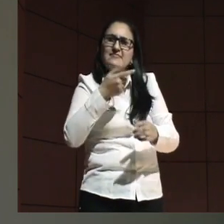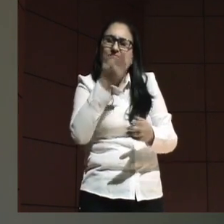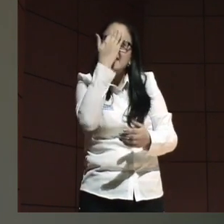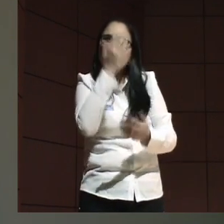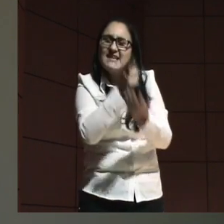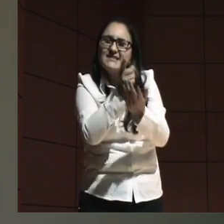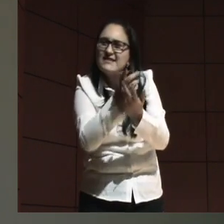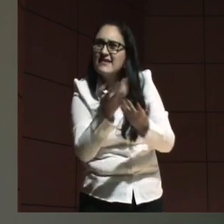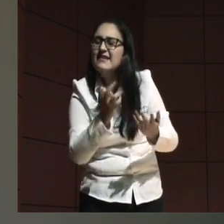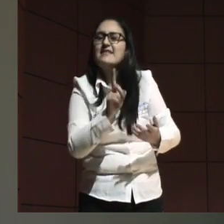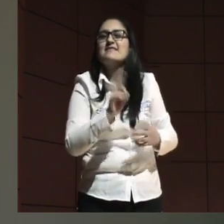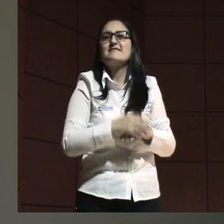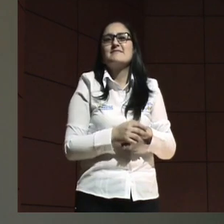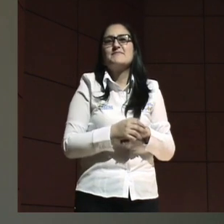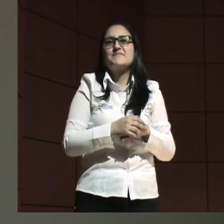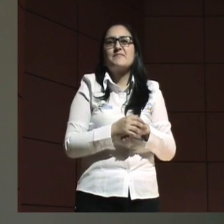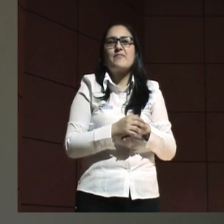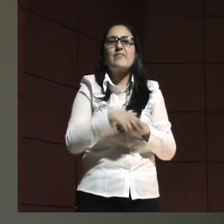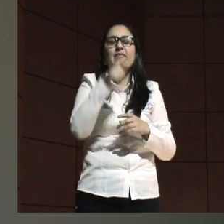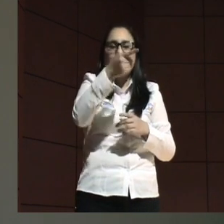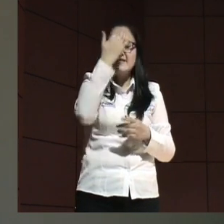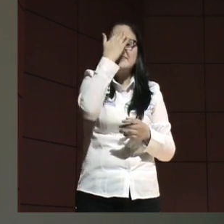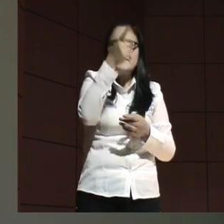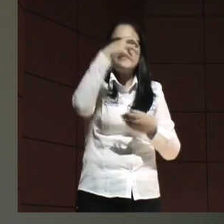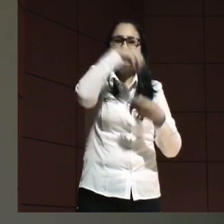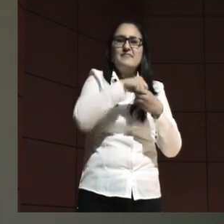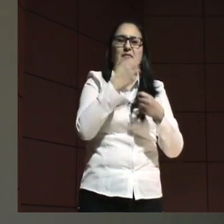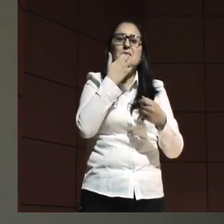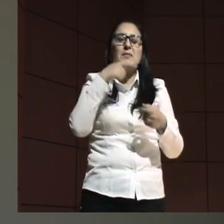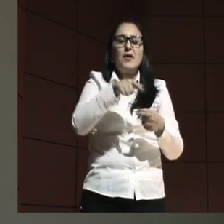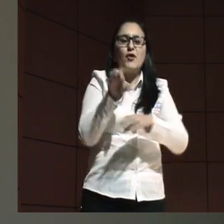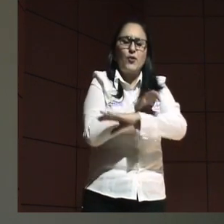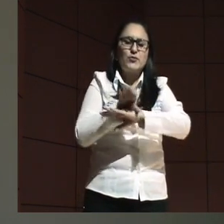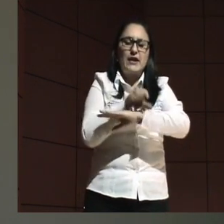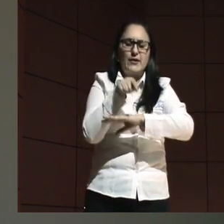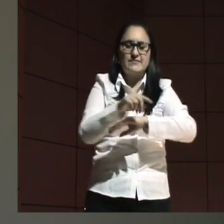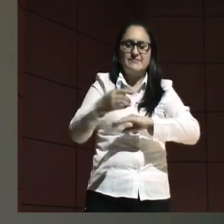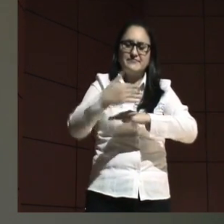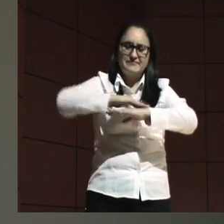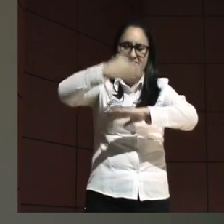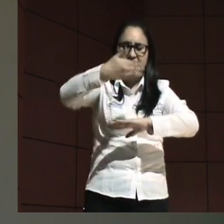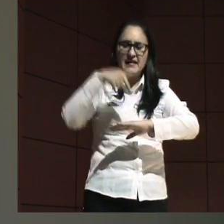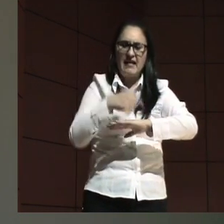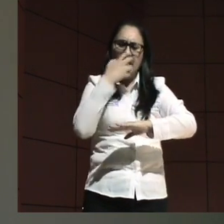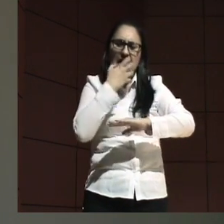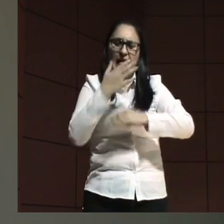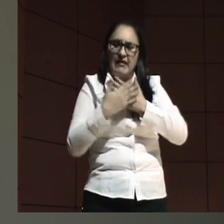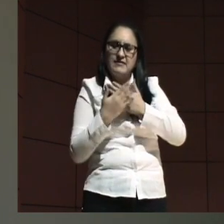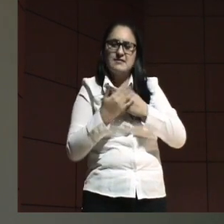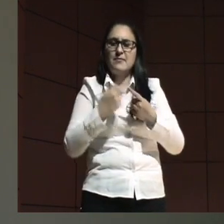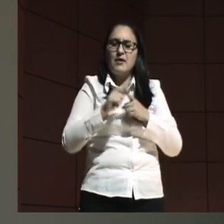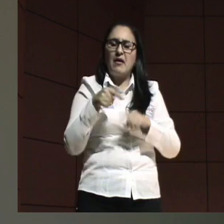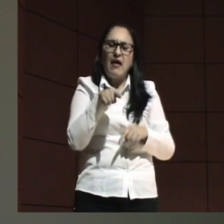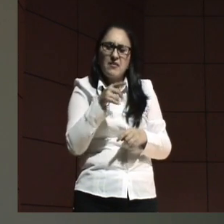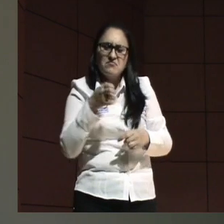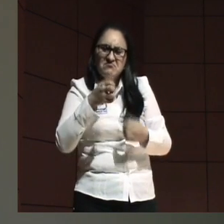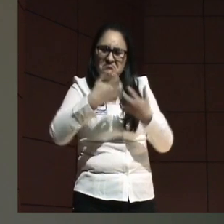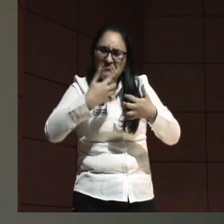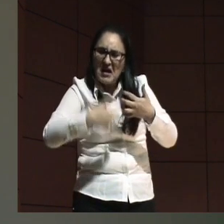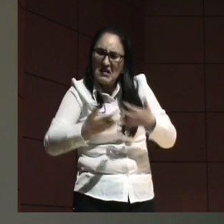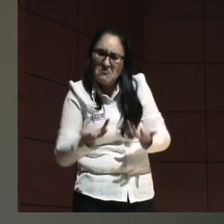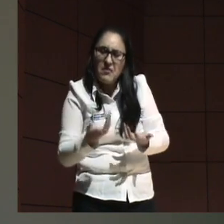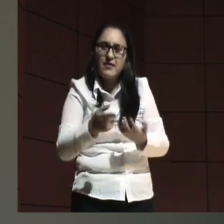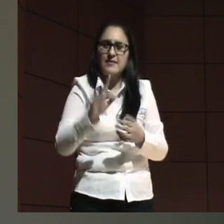y usted no lo puede sentir salvo que esté recalentado o cualquier cosa pero usted no puede comparar la otredad humana